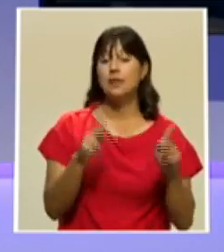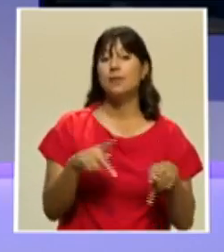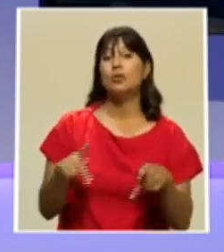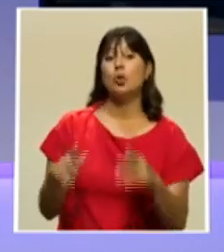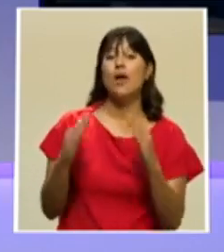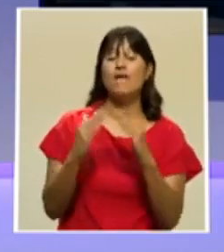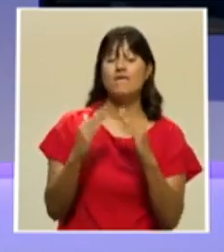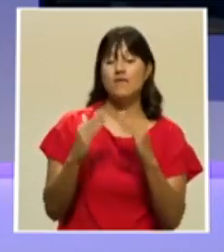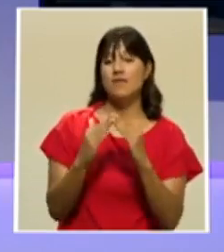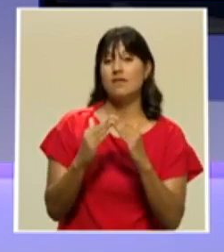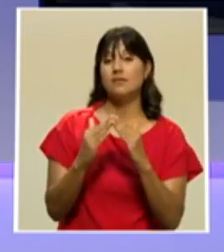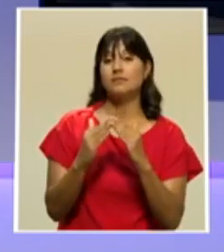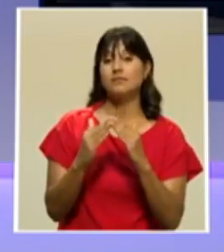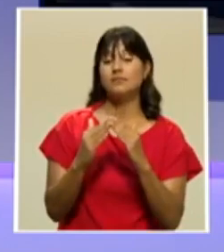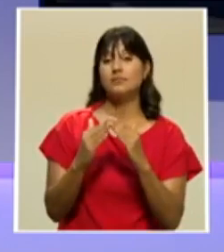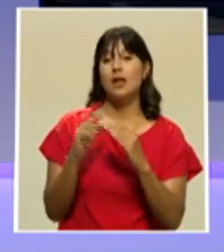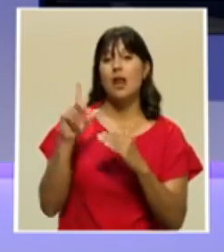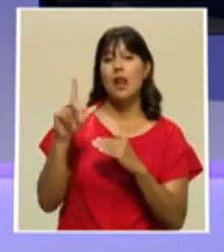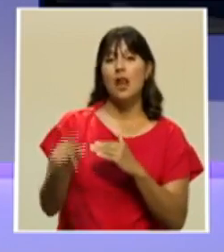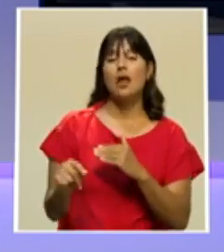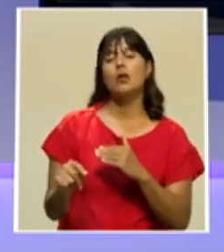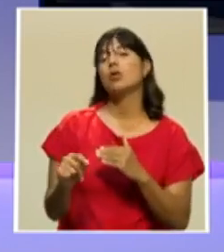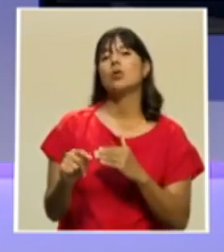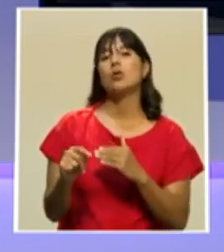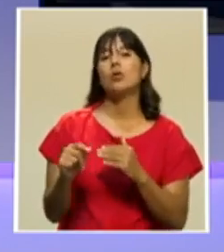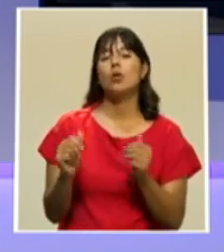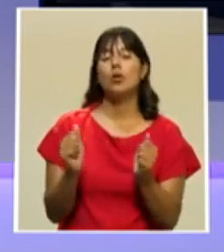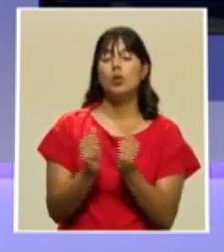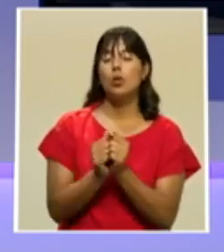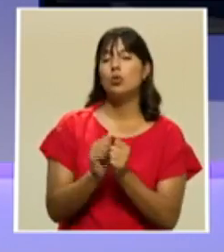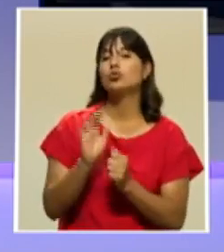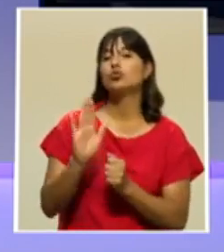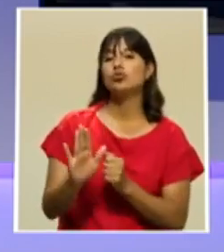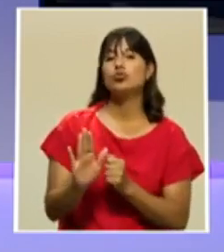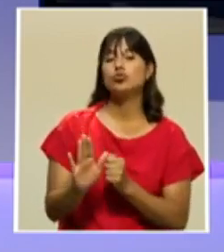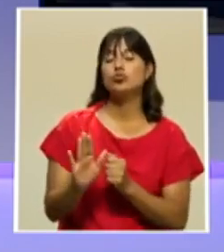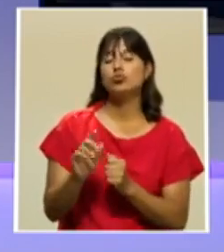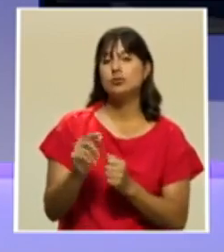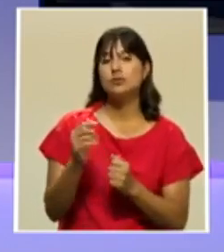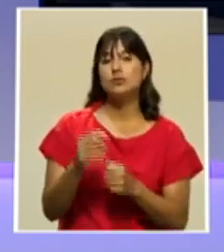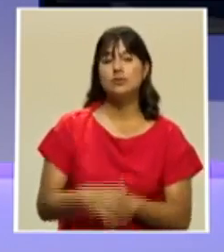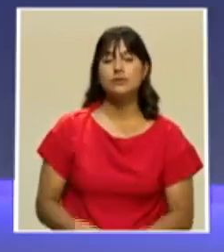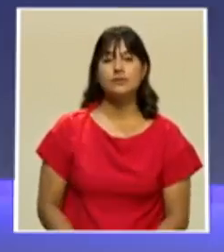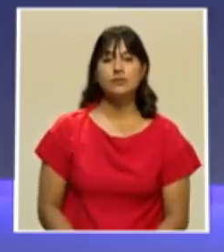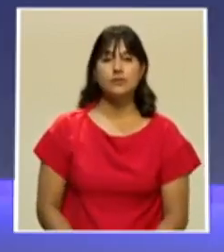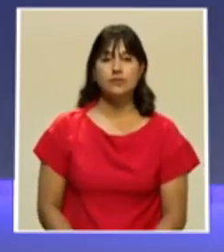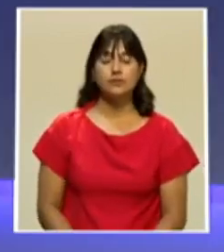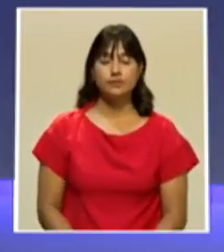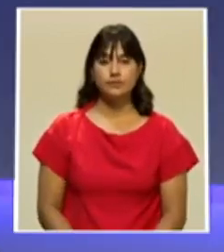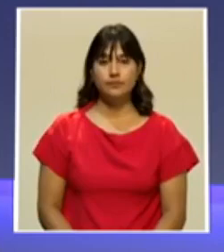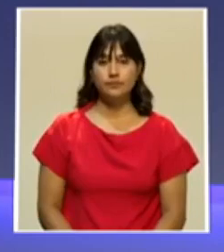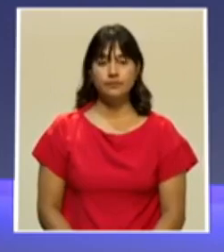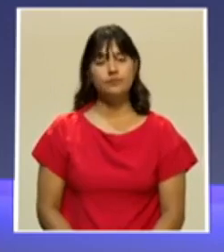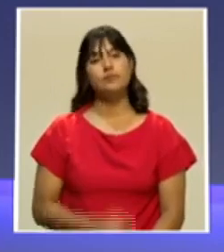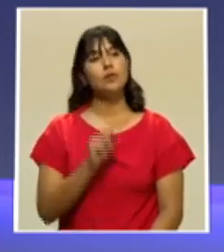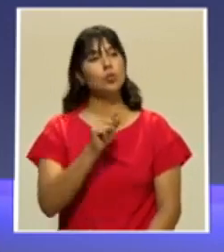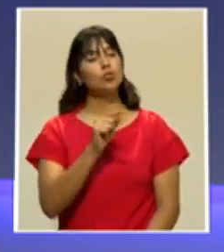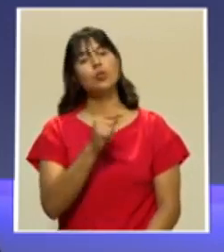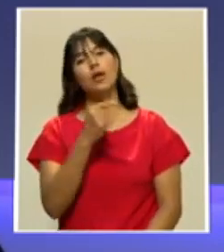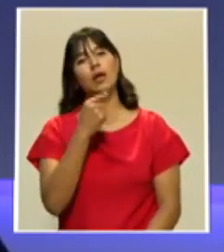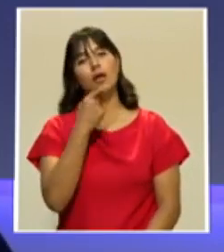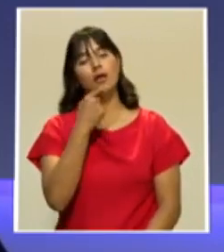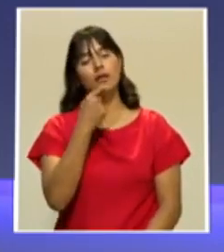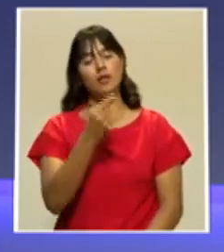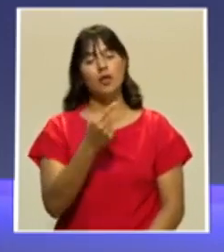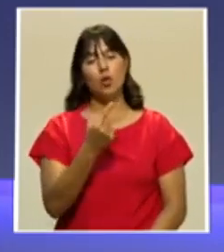opciones de empleo y de sobrevivencia cada vez son menores. Hace un rato usted mencionó al pasar un